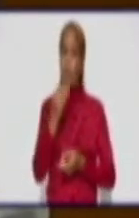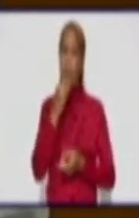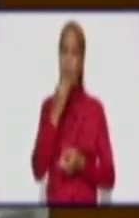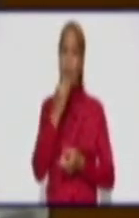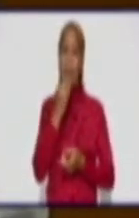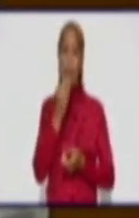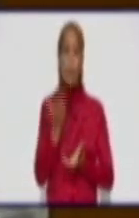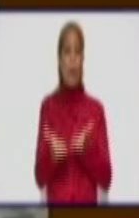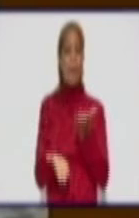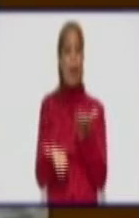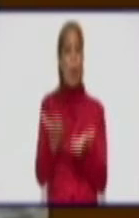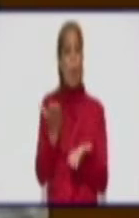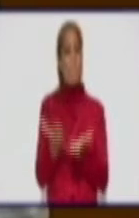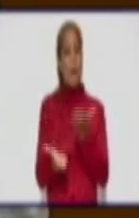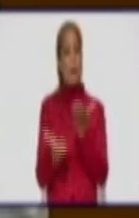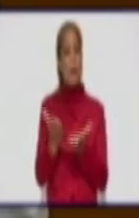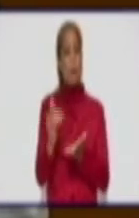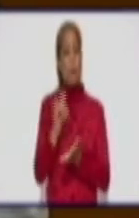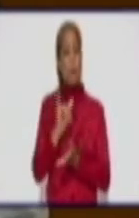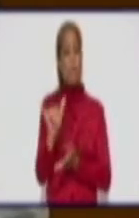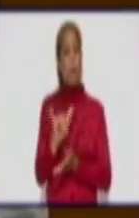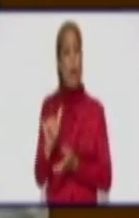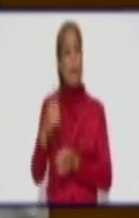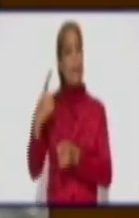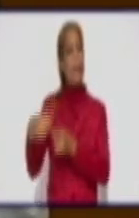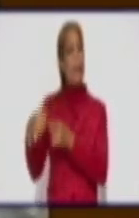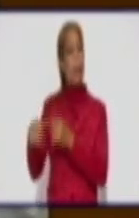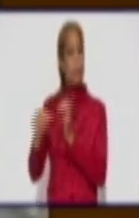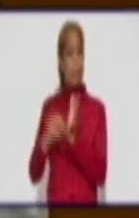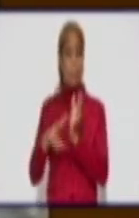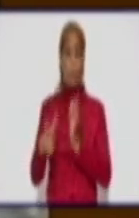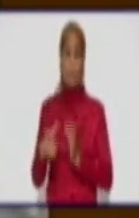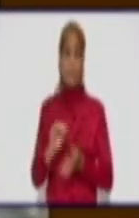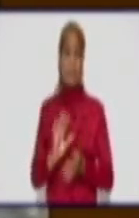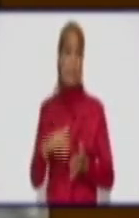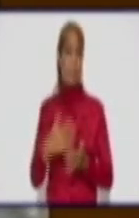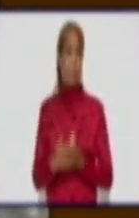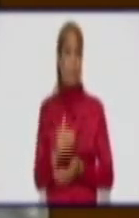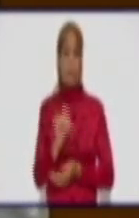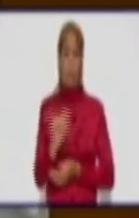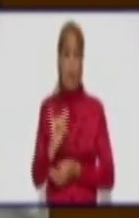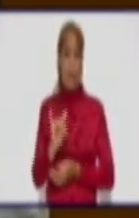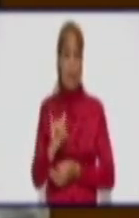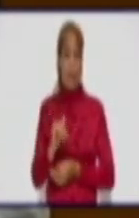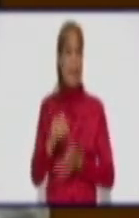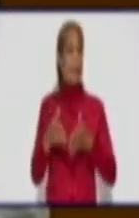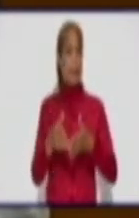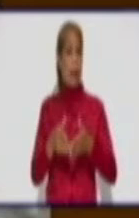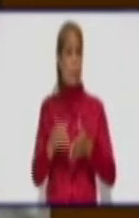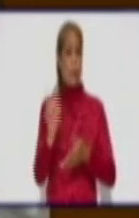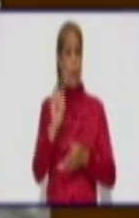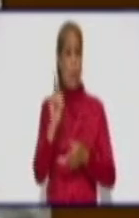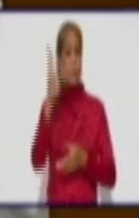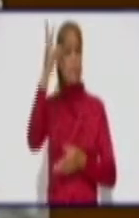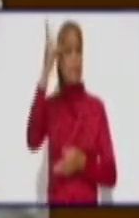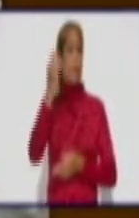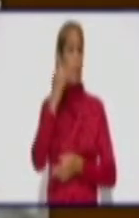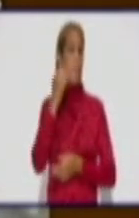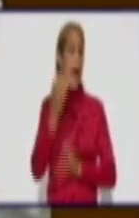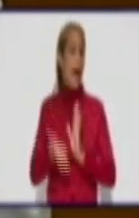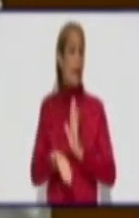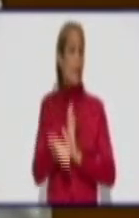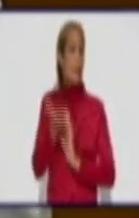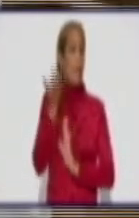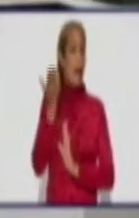Porque normalmente las cifras nuestras hoy no son de las más elevadas en casos. Pero el análisis nuestro tiene que ser